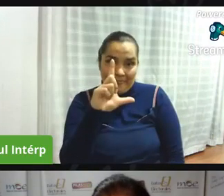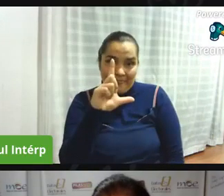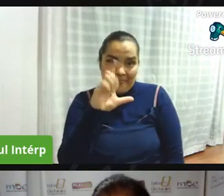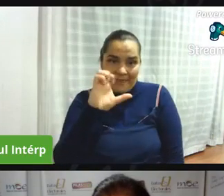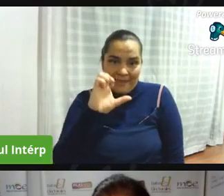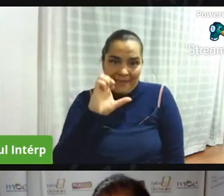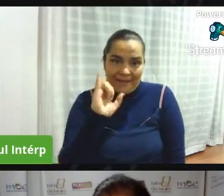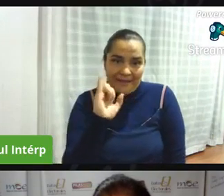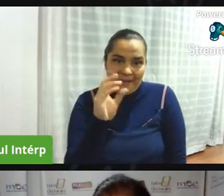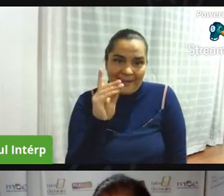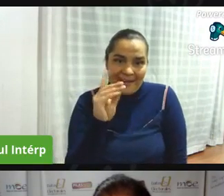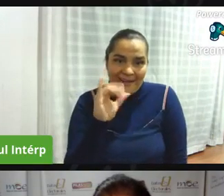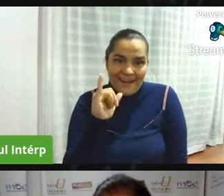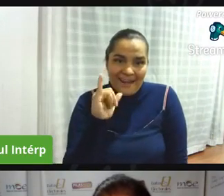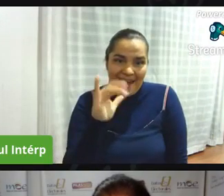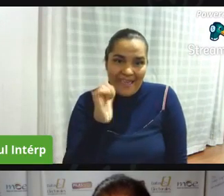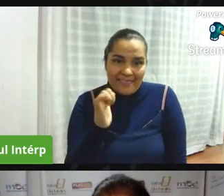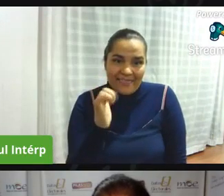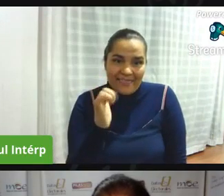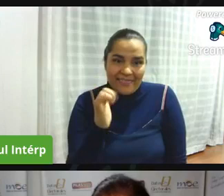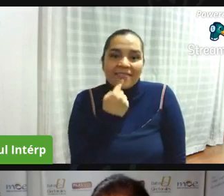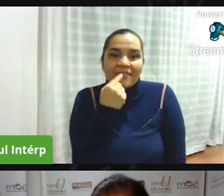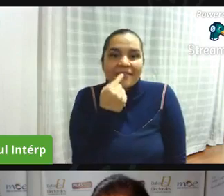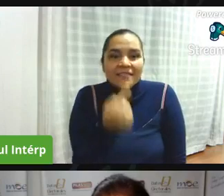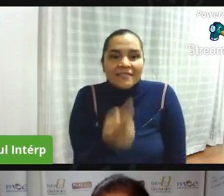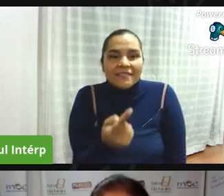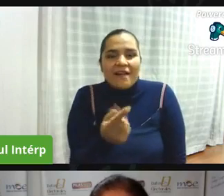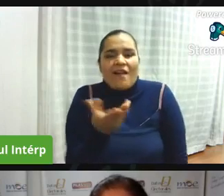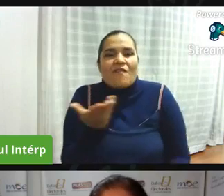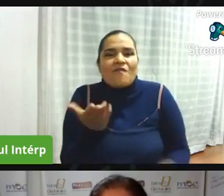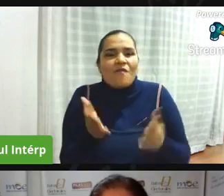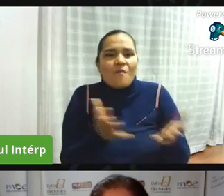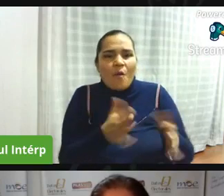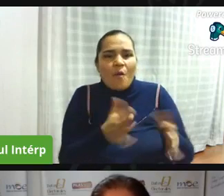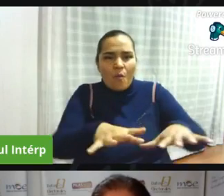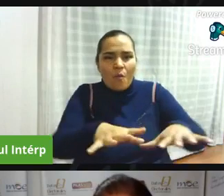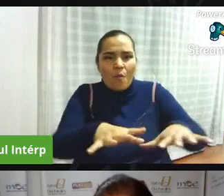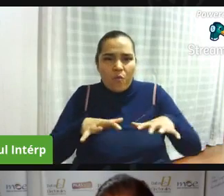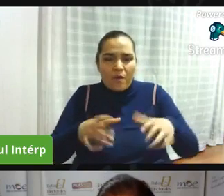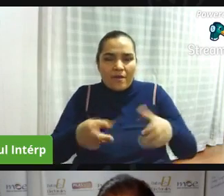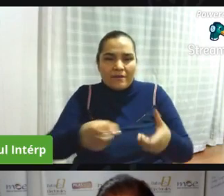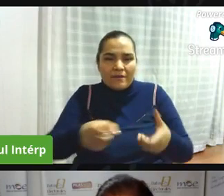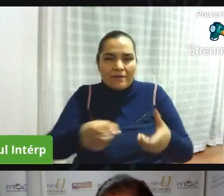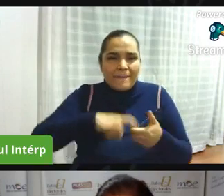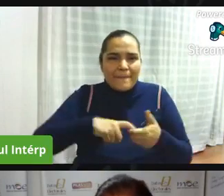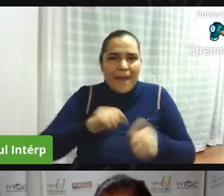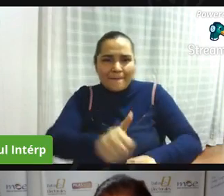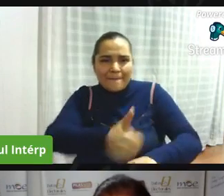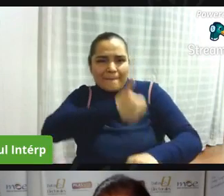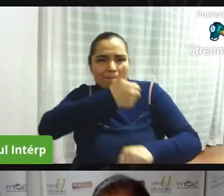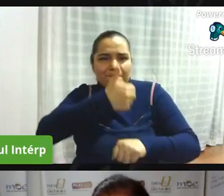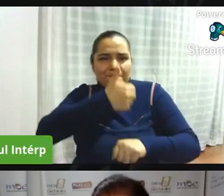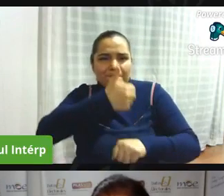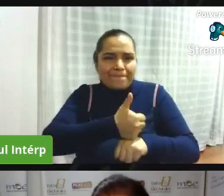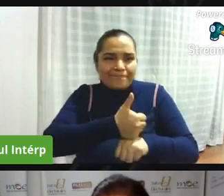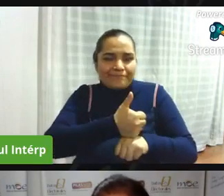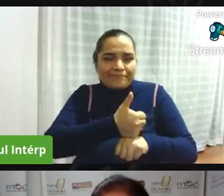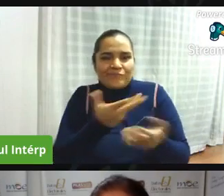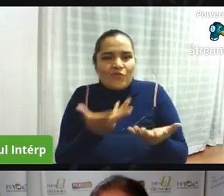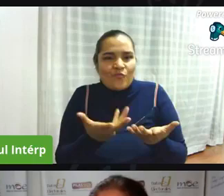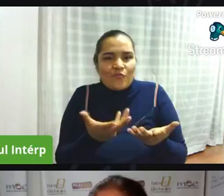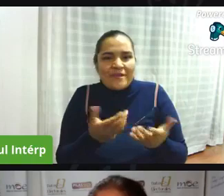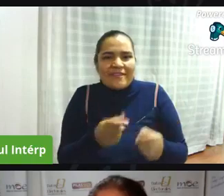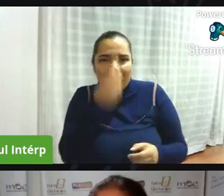estipulada en los estatutos y la asamblea quién es la máxima autoridad quien debe decidir